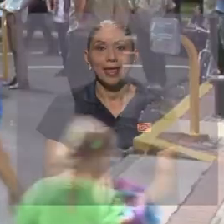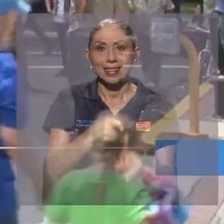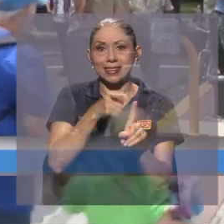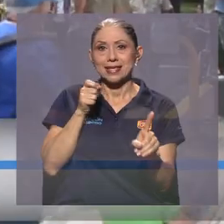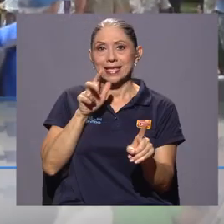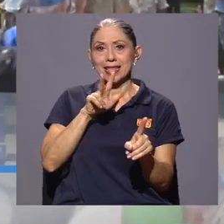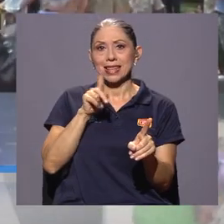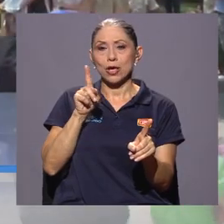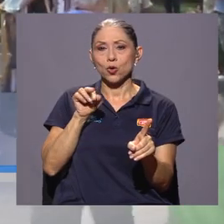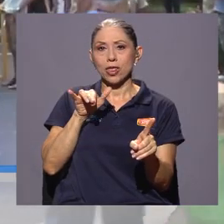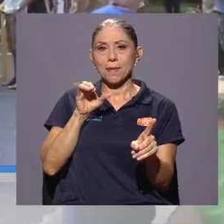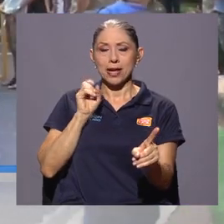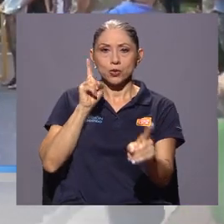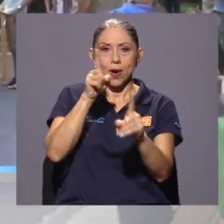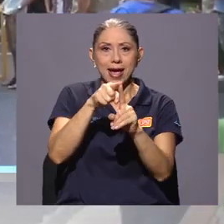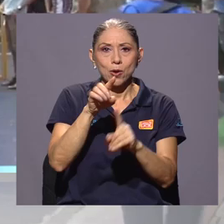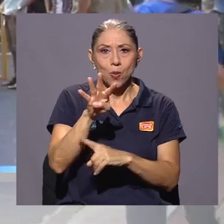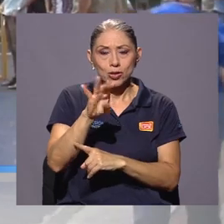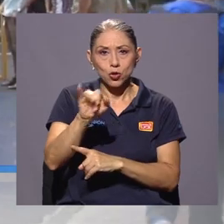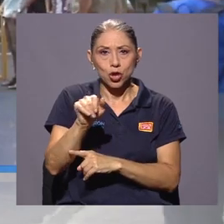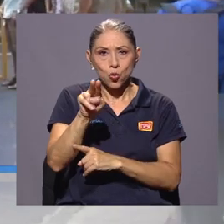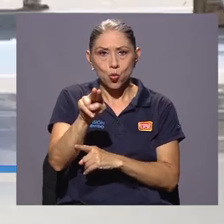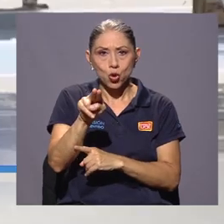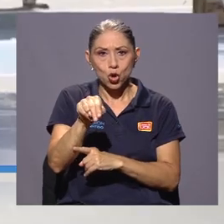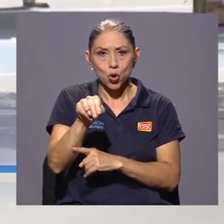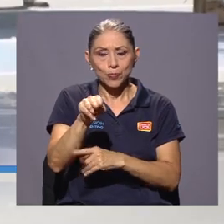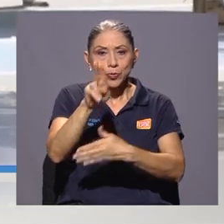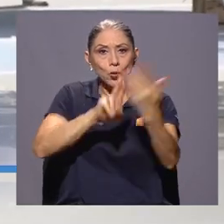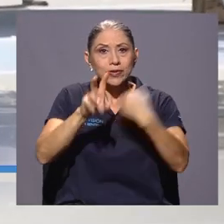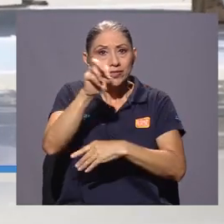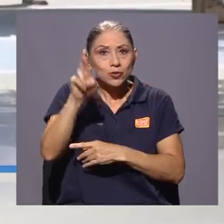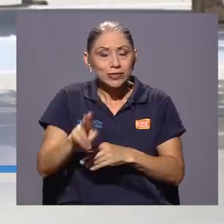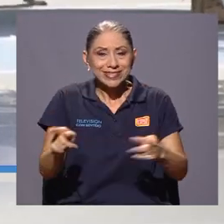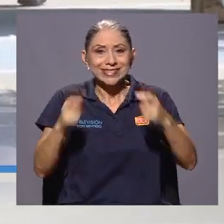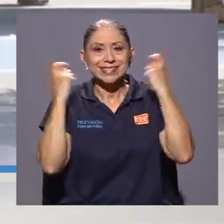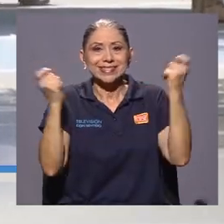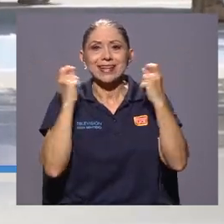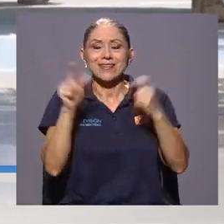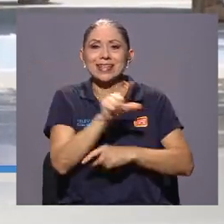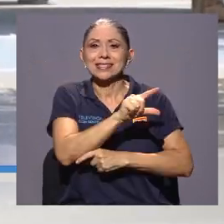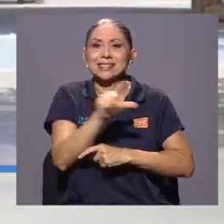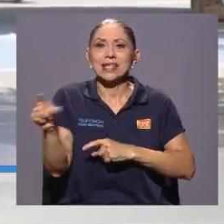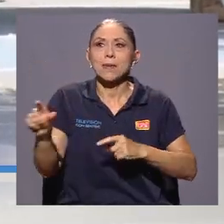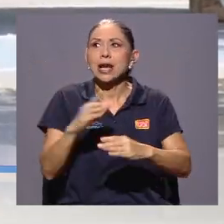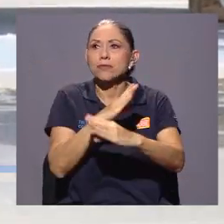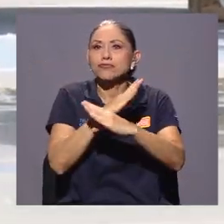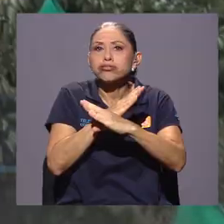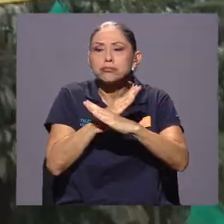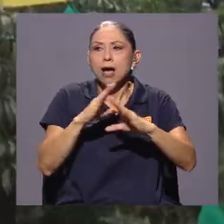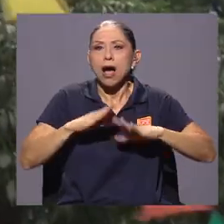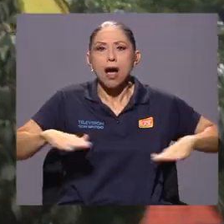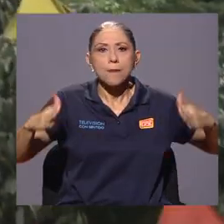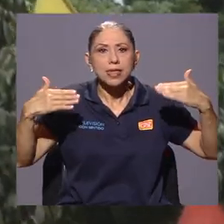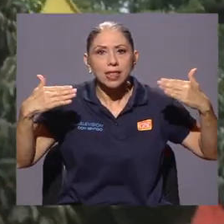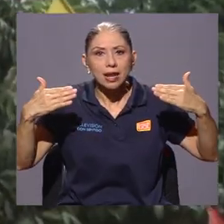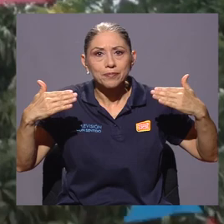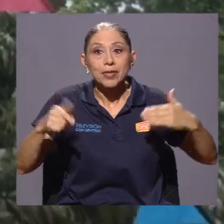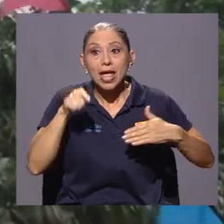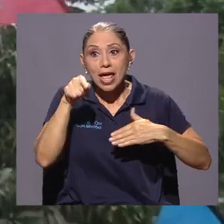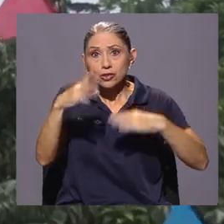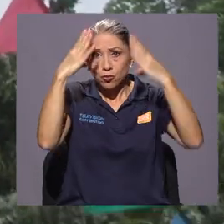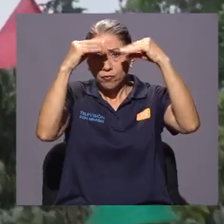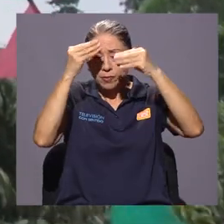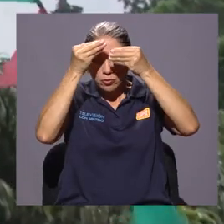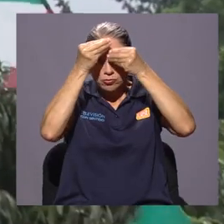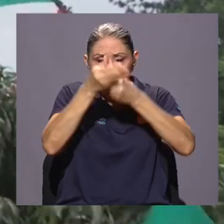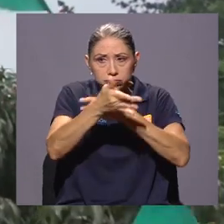Del 31 de mayo al 4 de junio, la Universidad de Costa Rica celebrará la Semana Ambiental, un espacio de sensibilización que